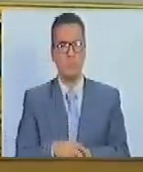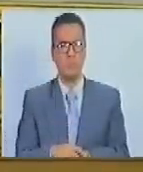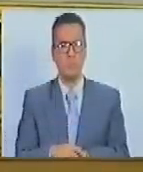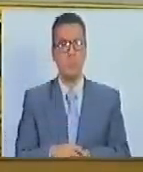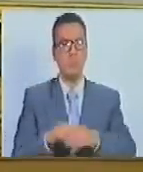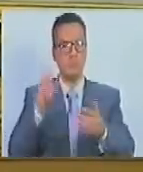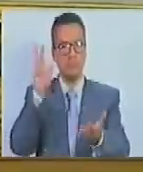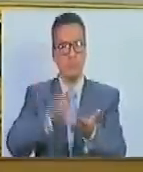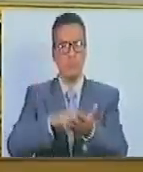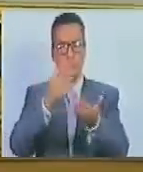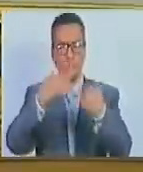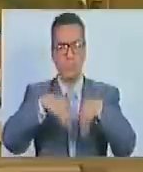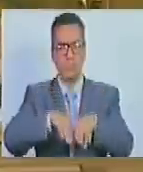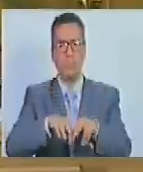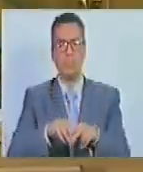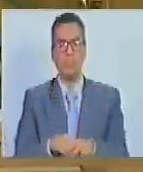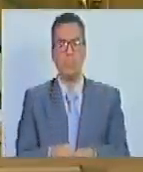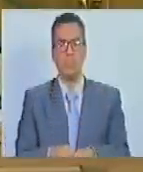Aprobado. Siguiente.